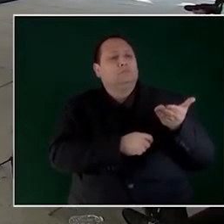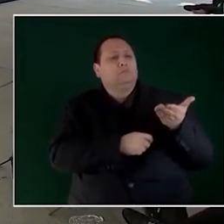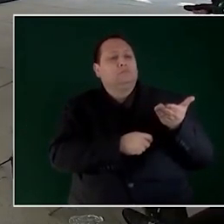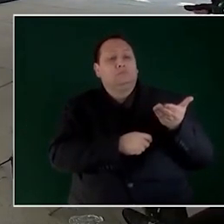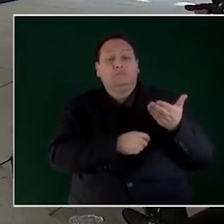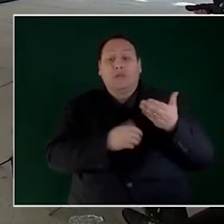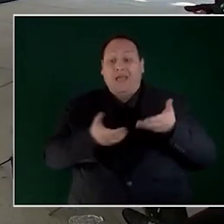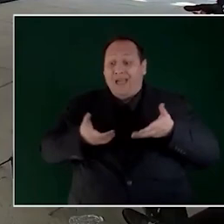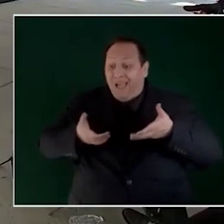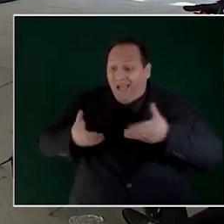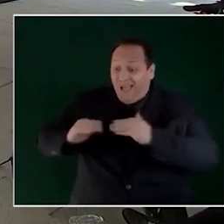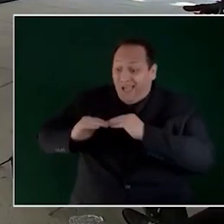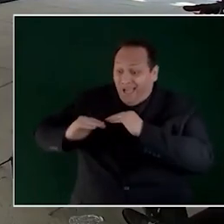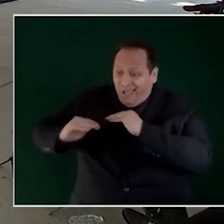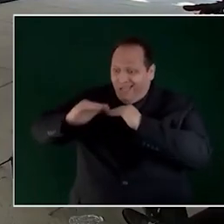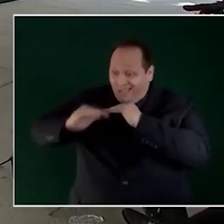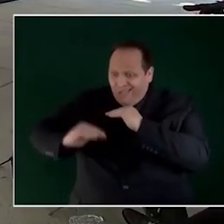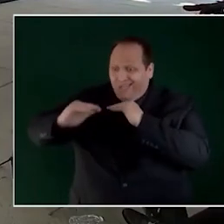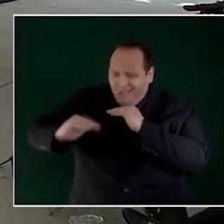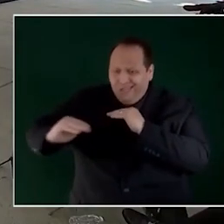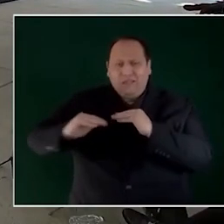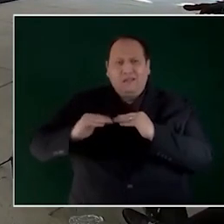Baches en calles y avenidas.